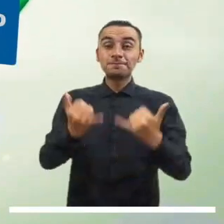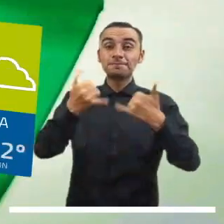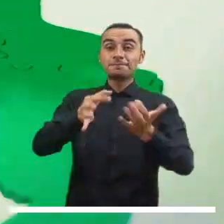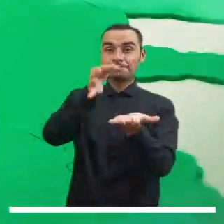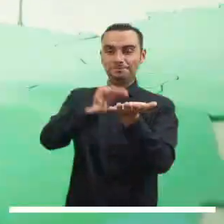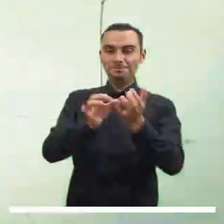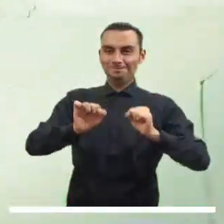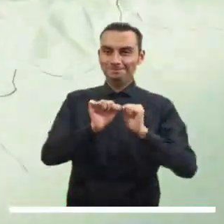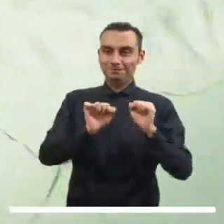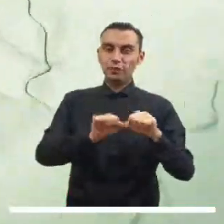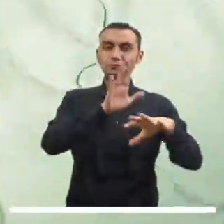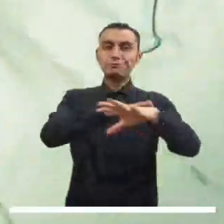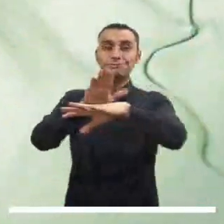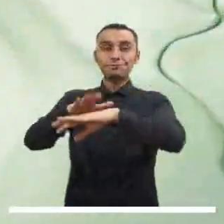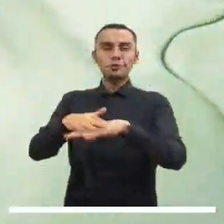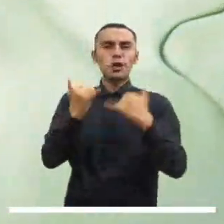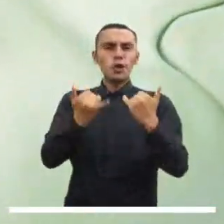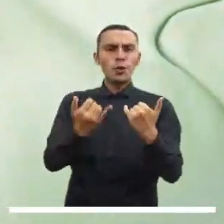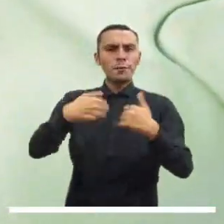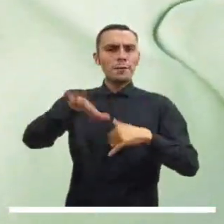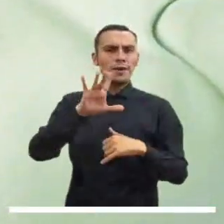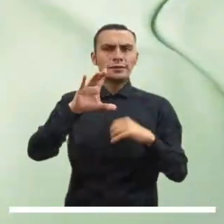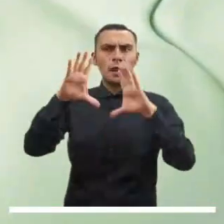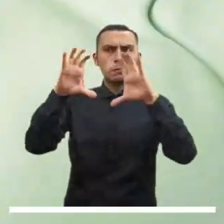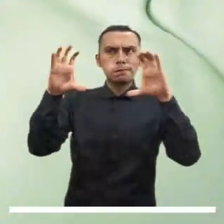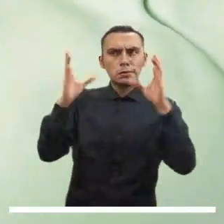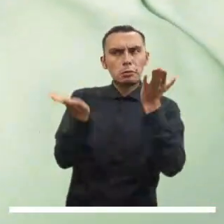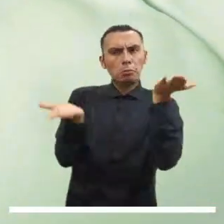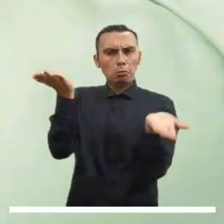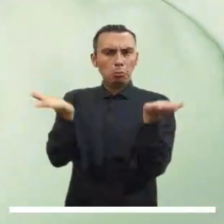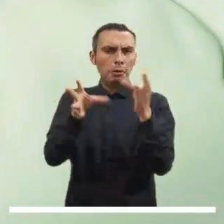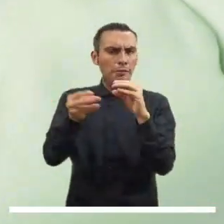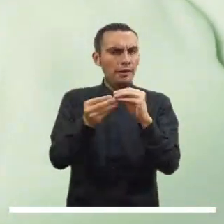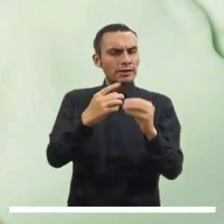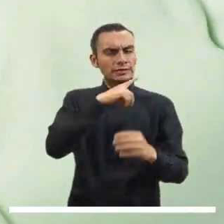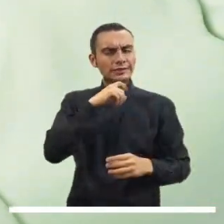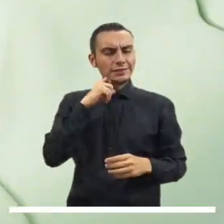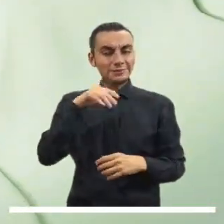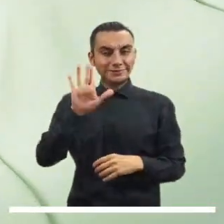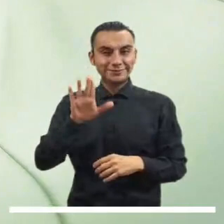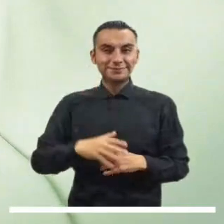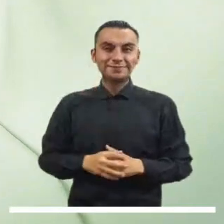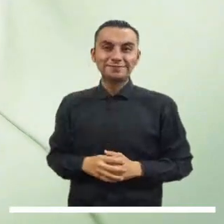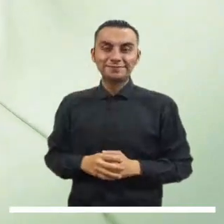Finalmente, la capital persiste en las condiciones semi nubladas y secas durante la mañana.